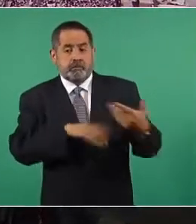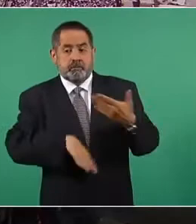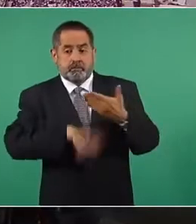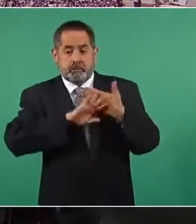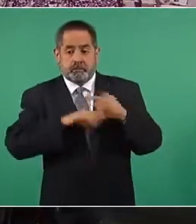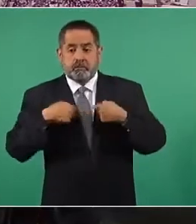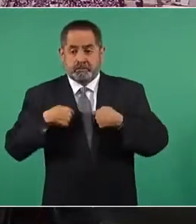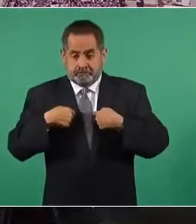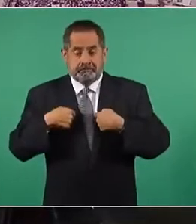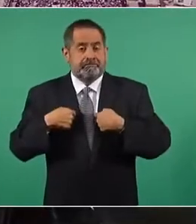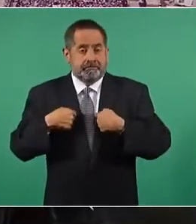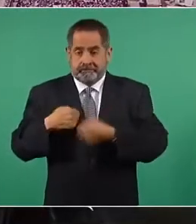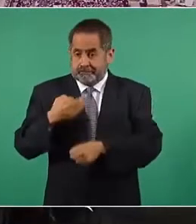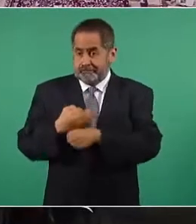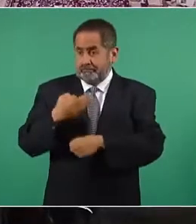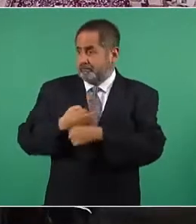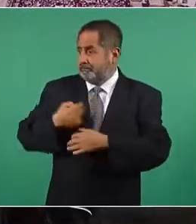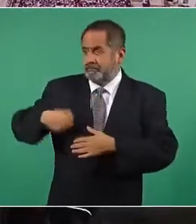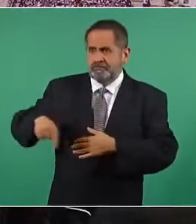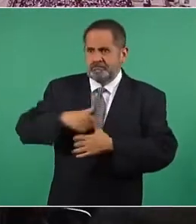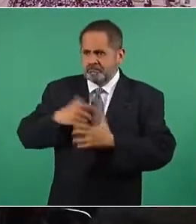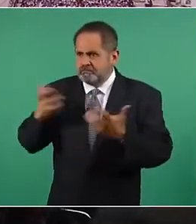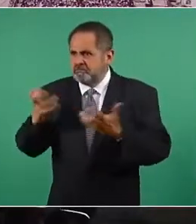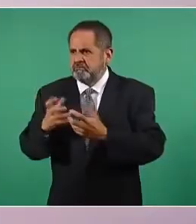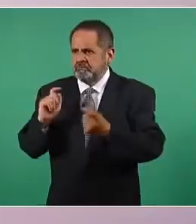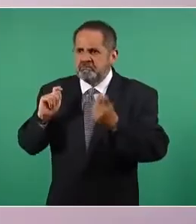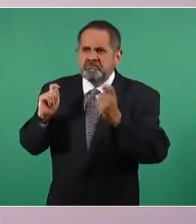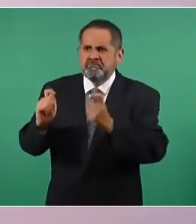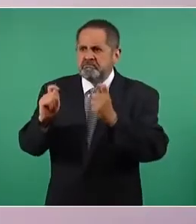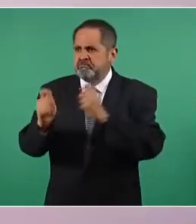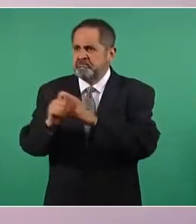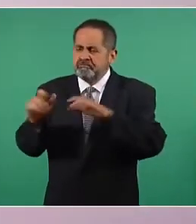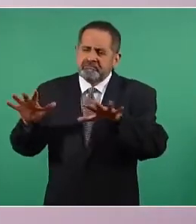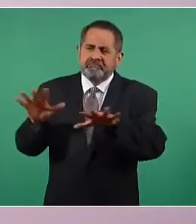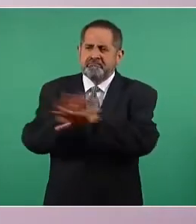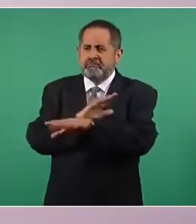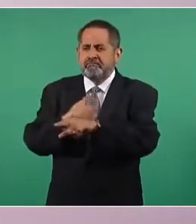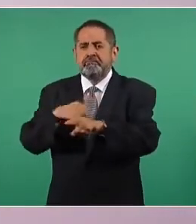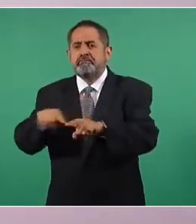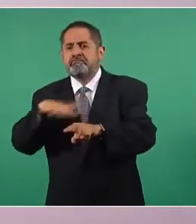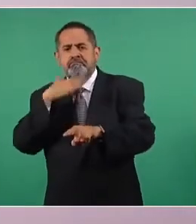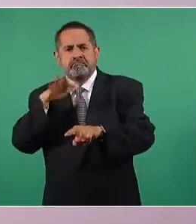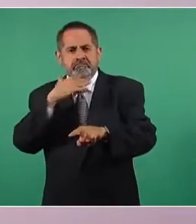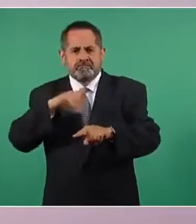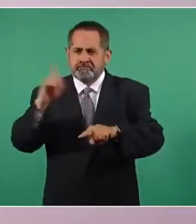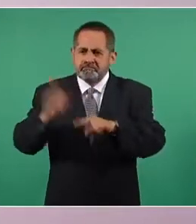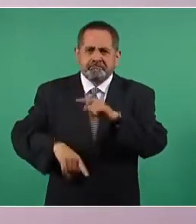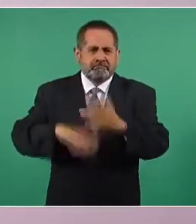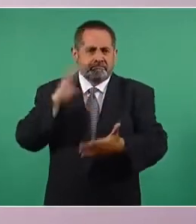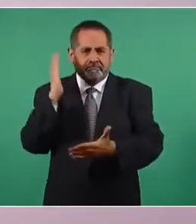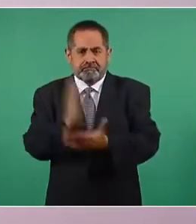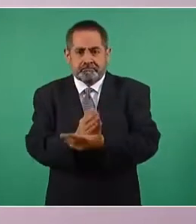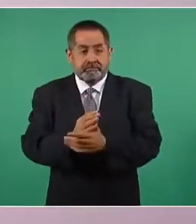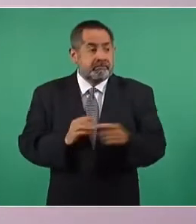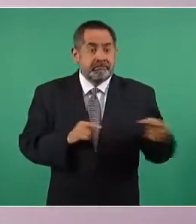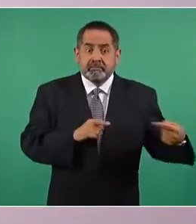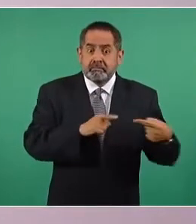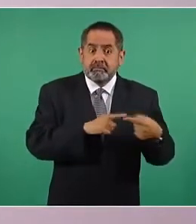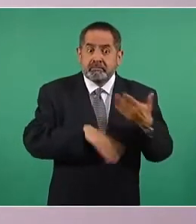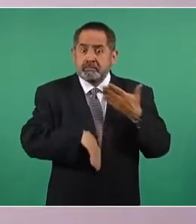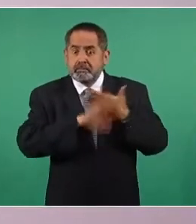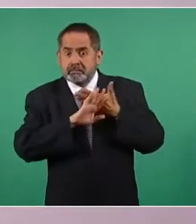que estamos aplicando para acabar con la corrupción y con la desigualdad.